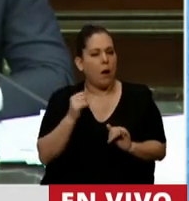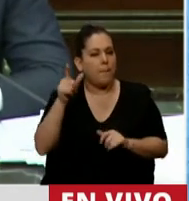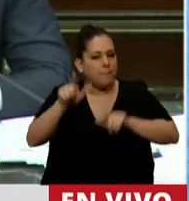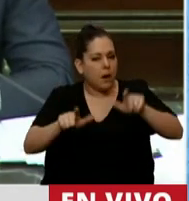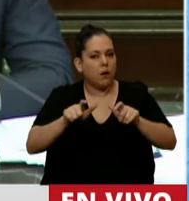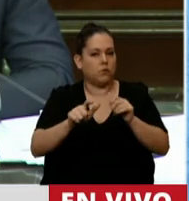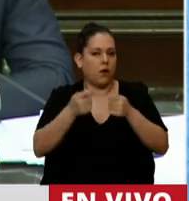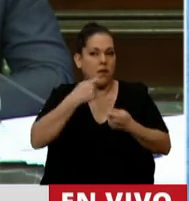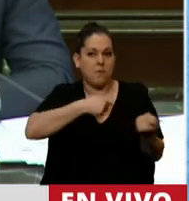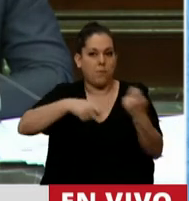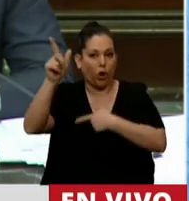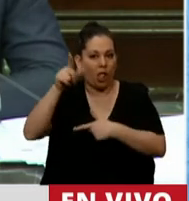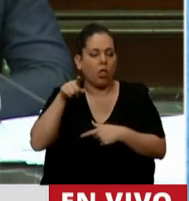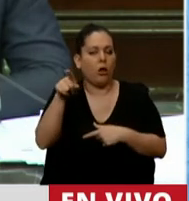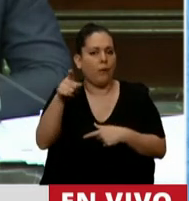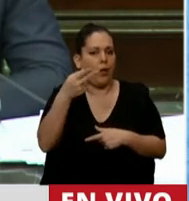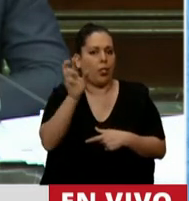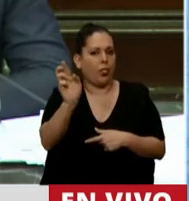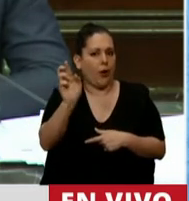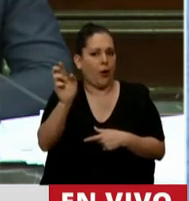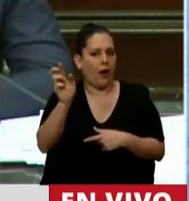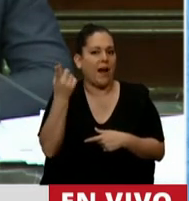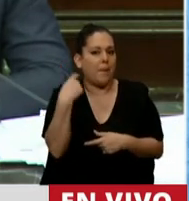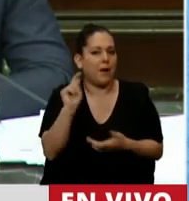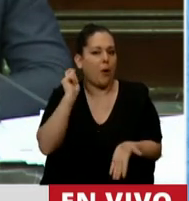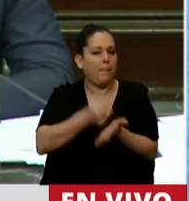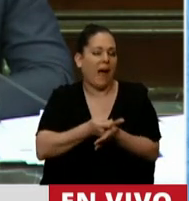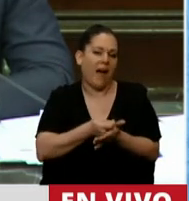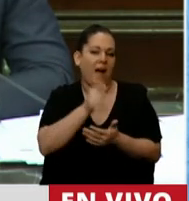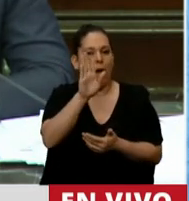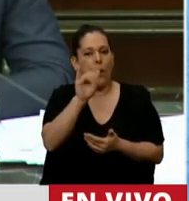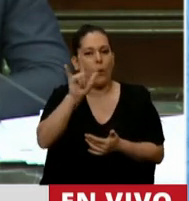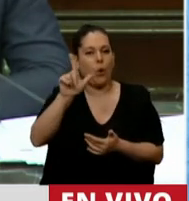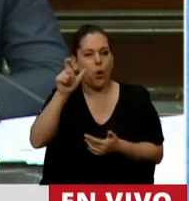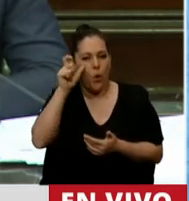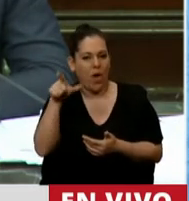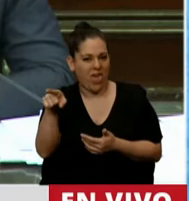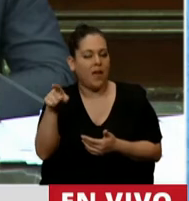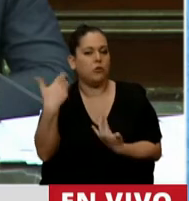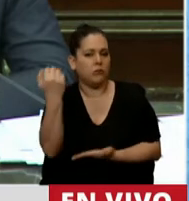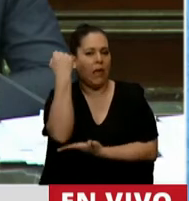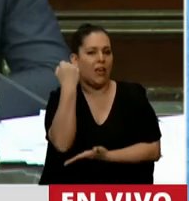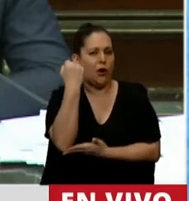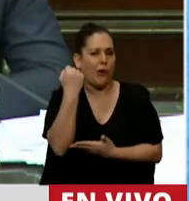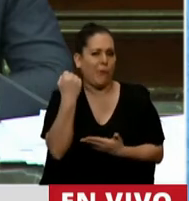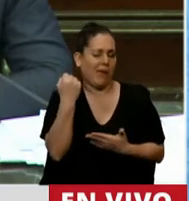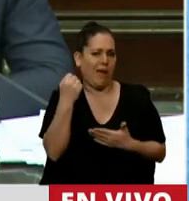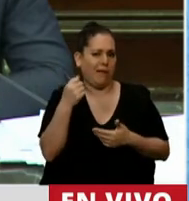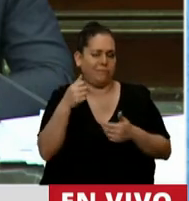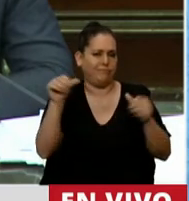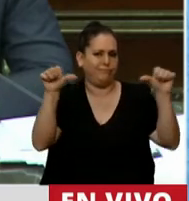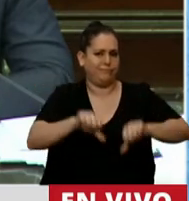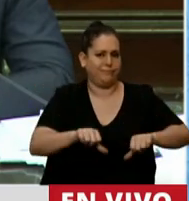a valor de dólar oficial, pero pagan insumos referenciados con el dólar blue. Entonces la economía argentina pierde competitividad.